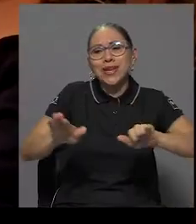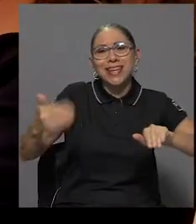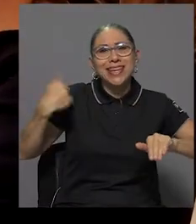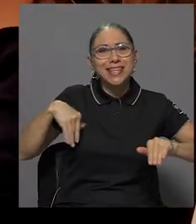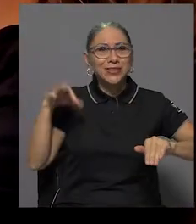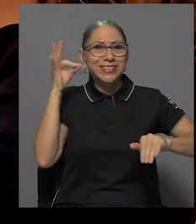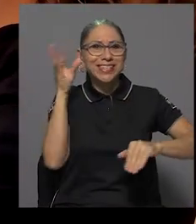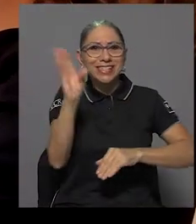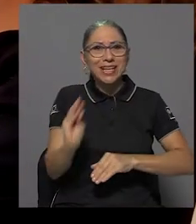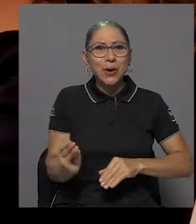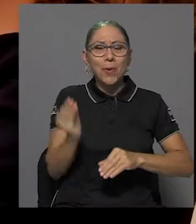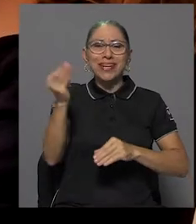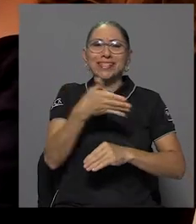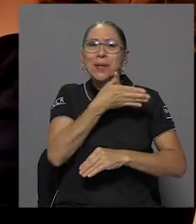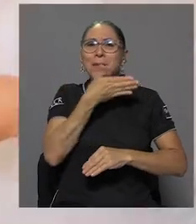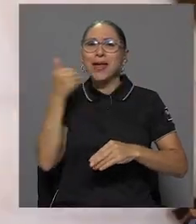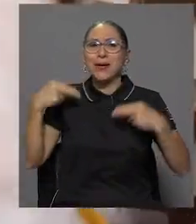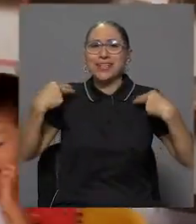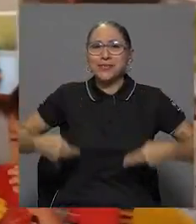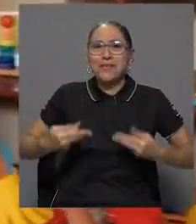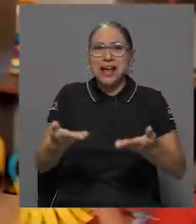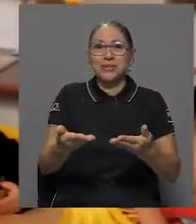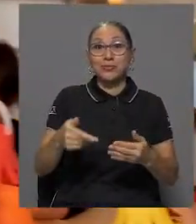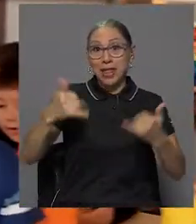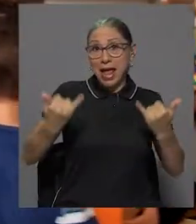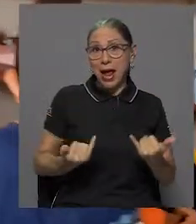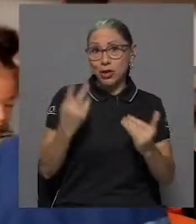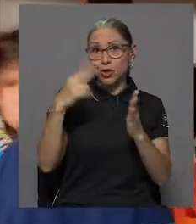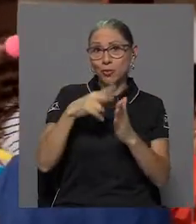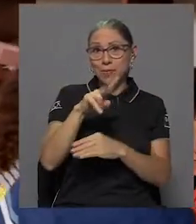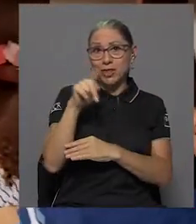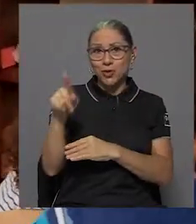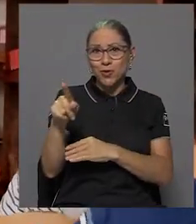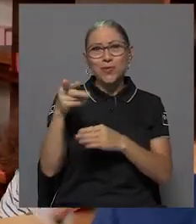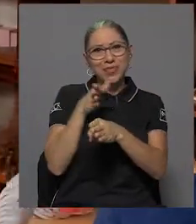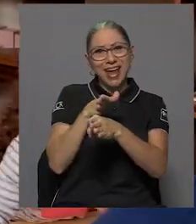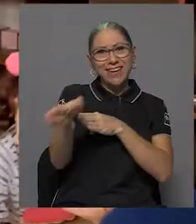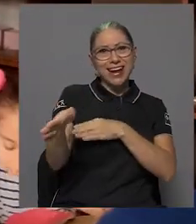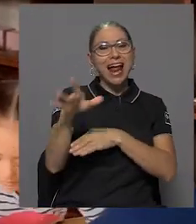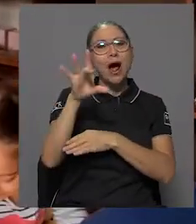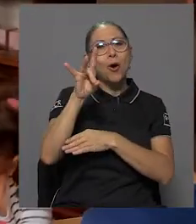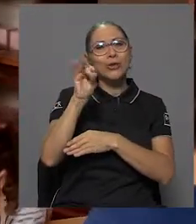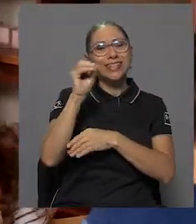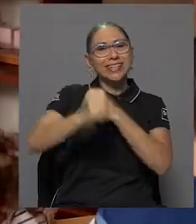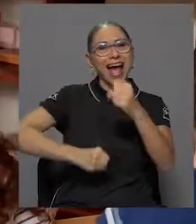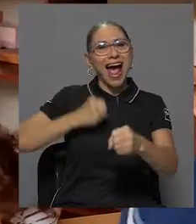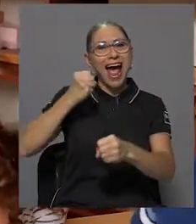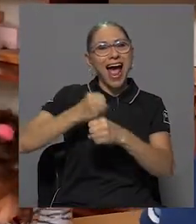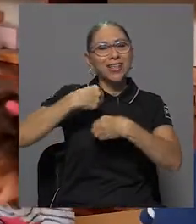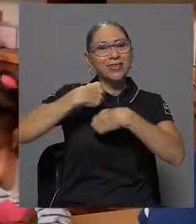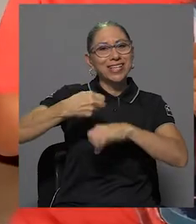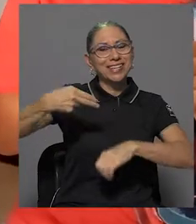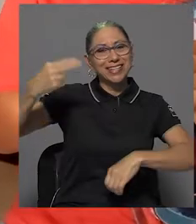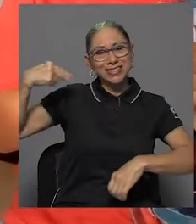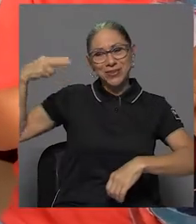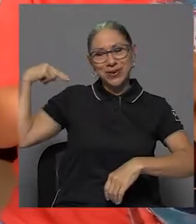niñas y jóvenes mejores seres humanos. Este 2021, la carrera cumple 80 años de hacer historia.